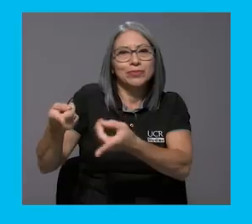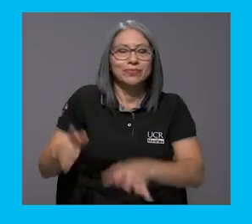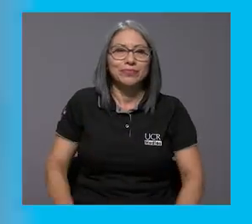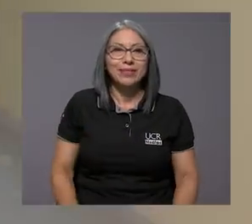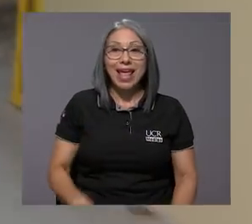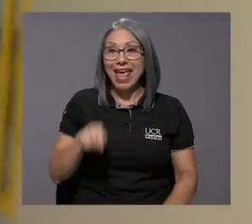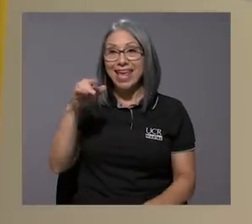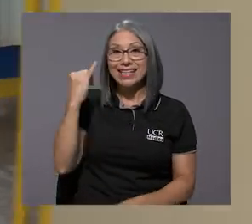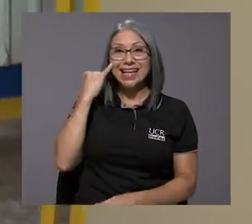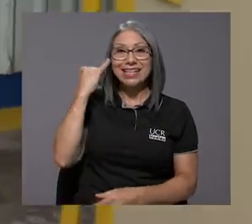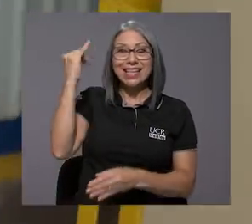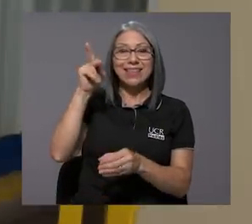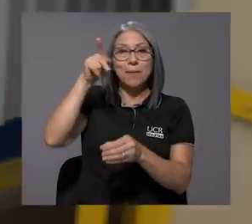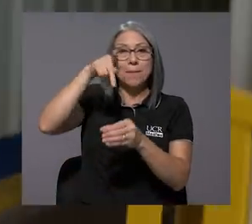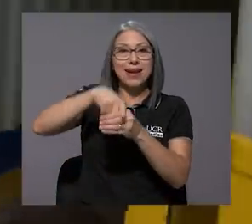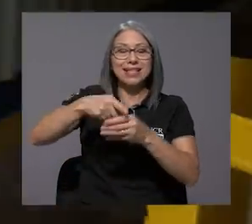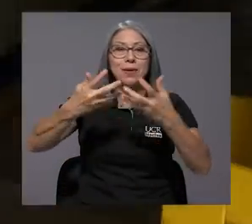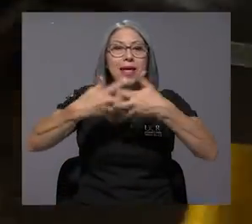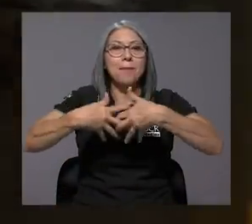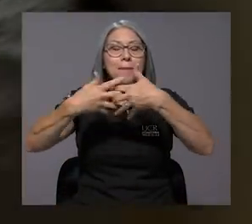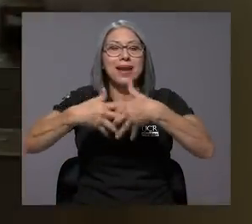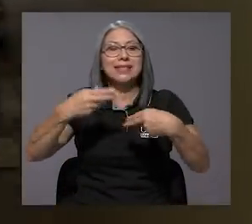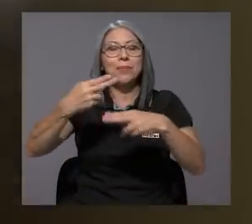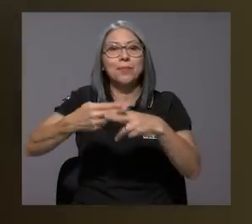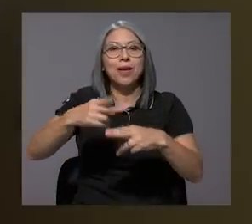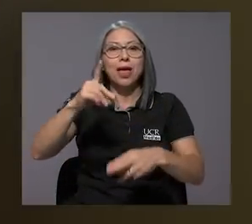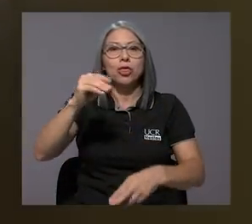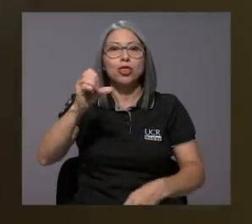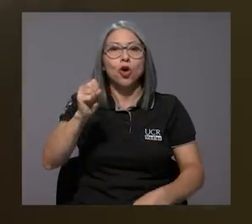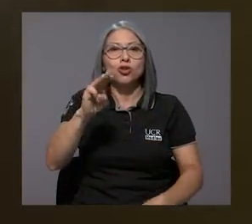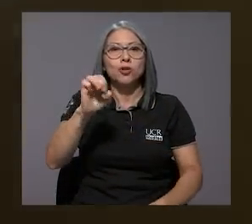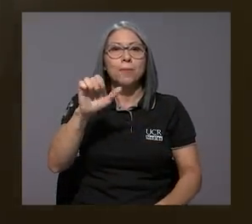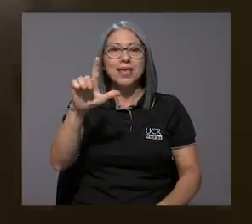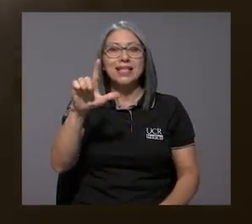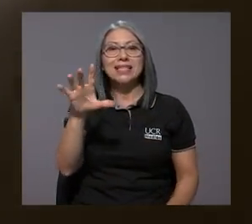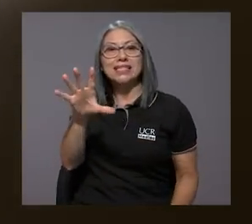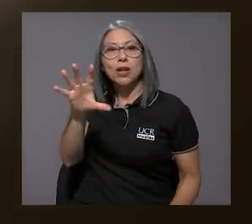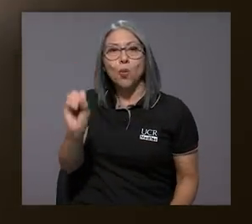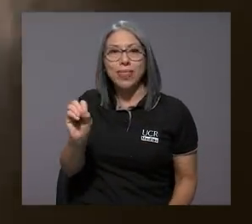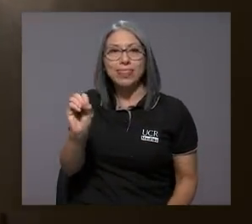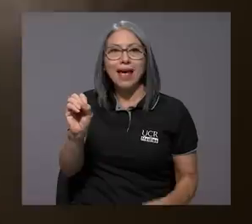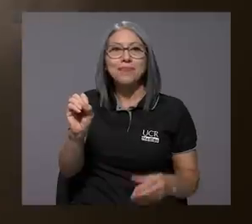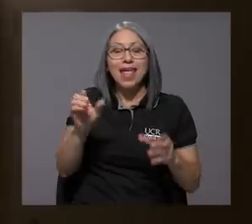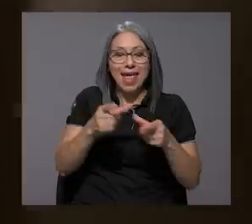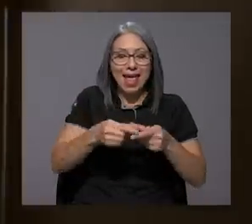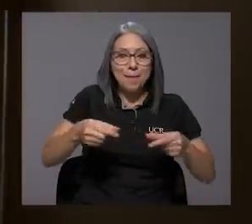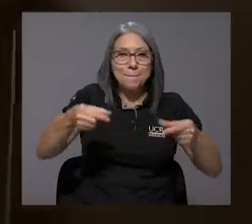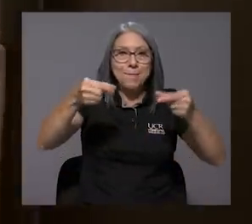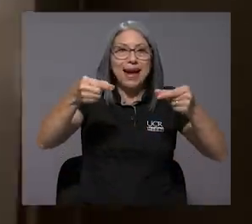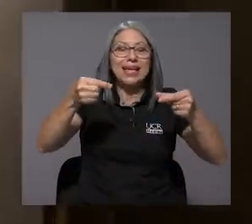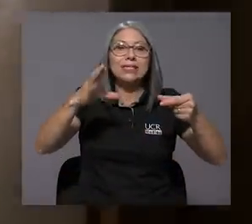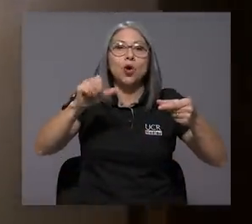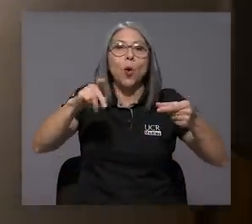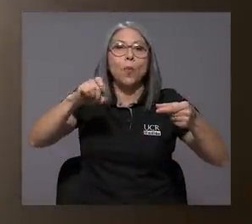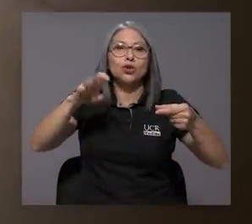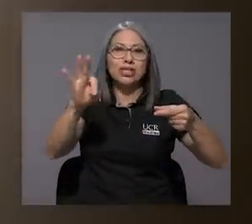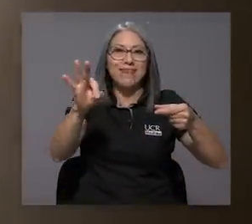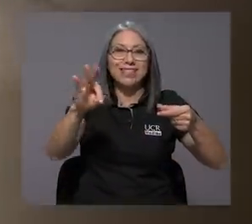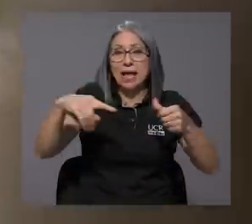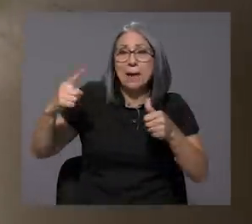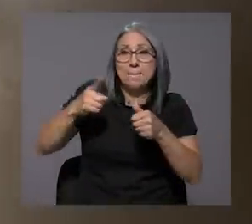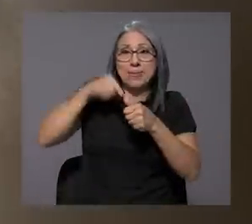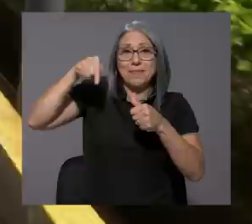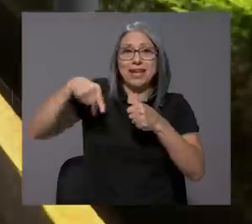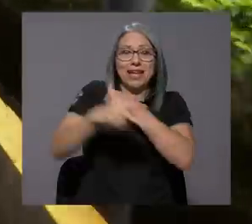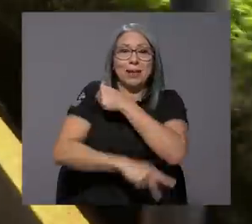En esta iniciativa participa la empresa 2050 Empaques Compostables, pionera en